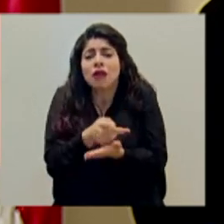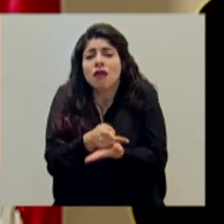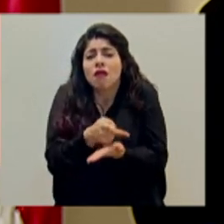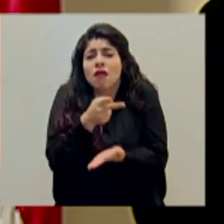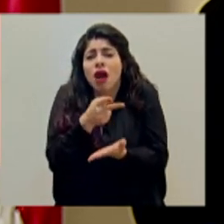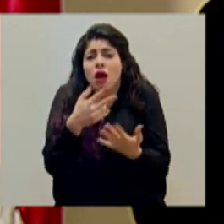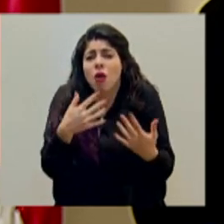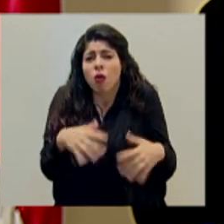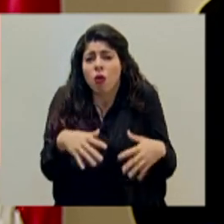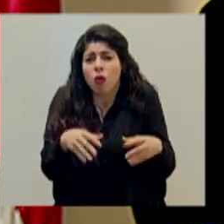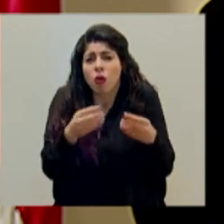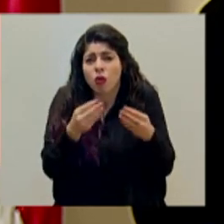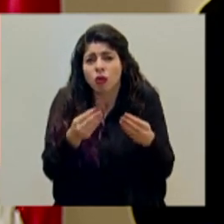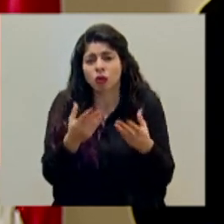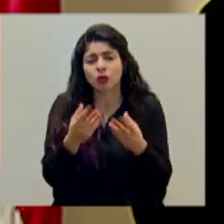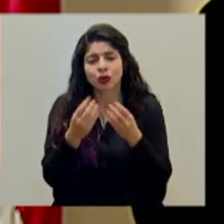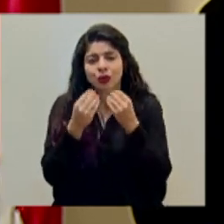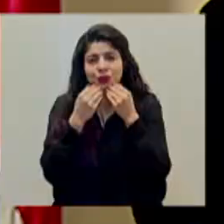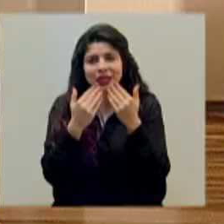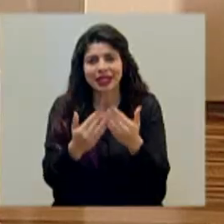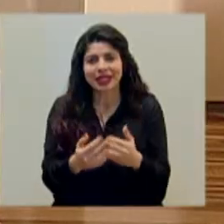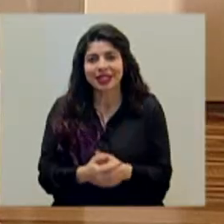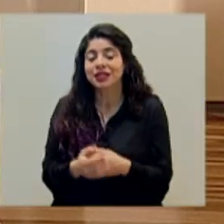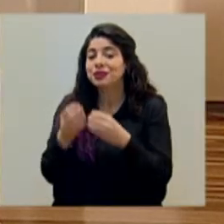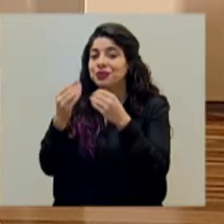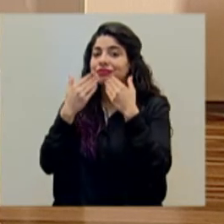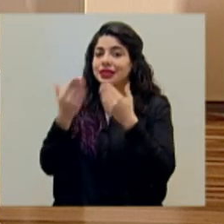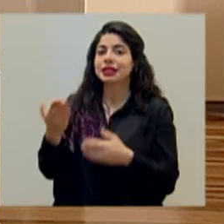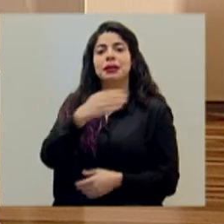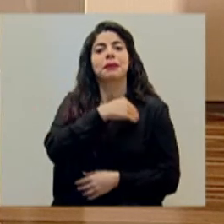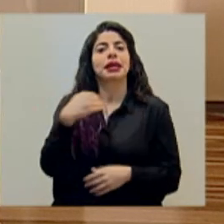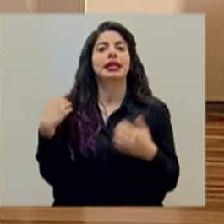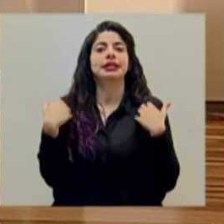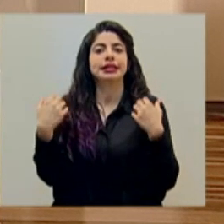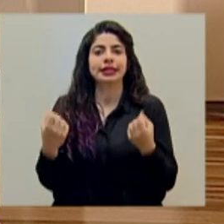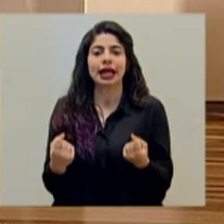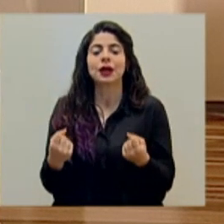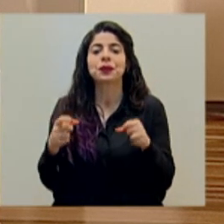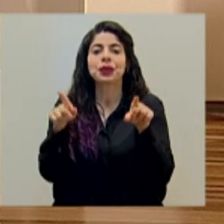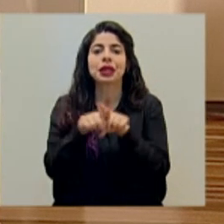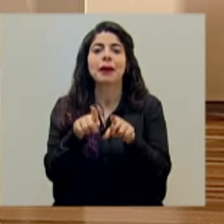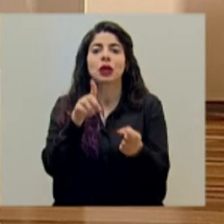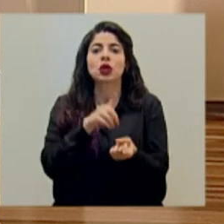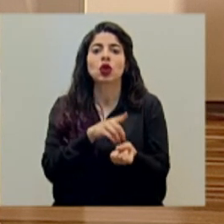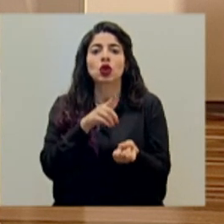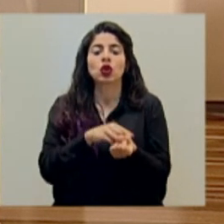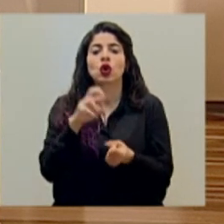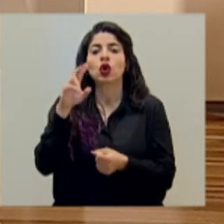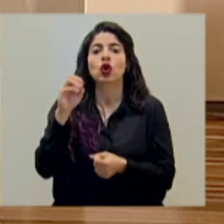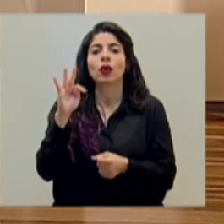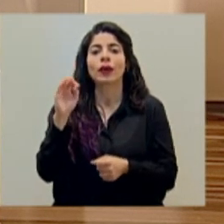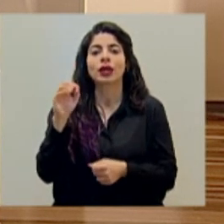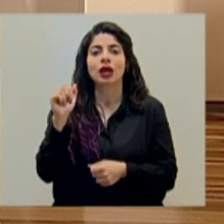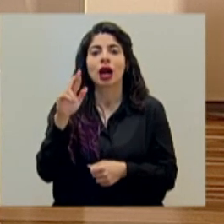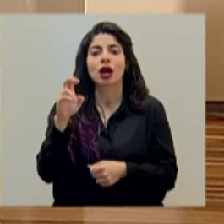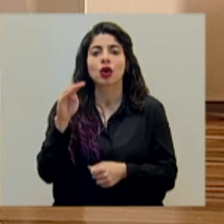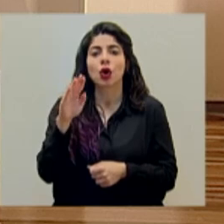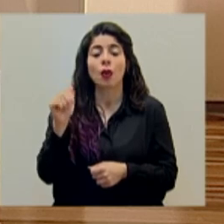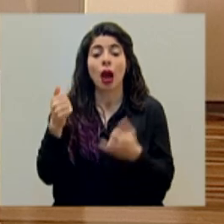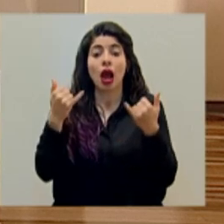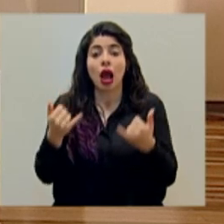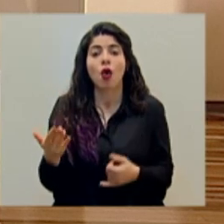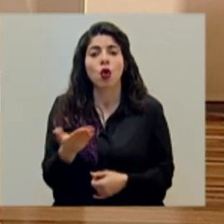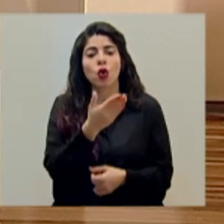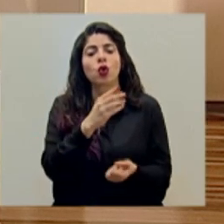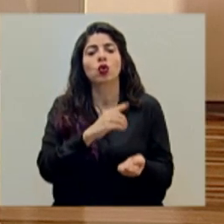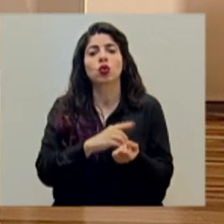Así que muchas gracias. Muchísimas gracias al señor Ministro de Salud, así como al doctor Roberto Arroba. Vamos a escuchar